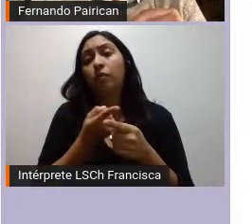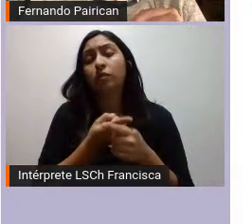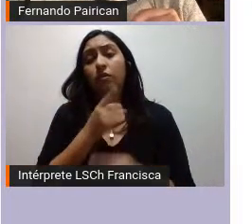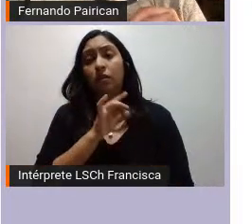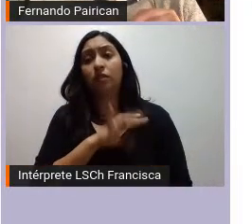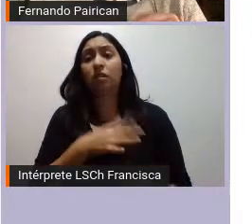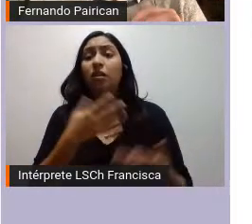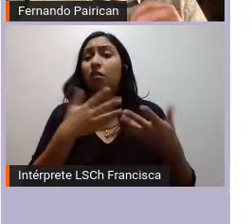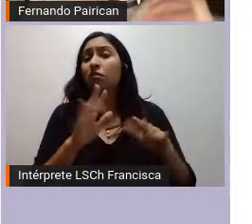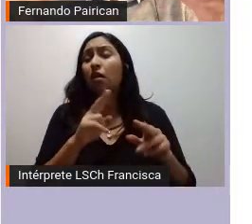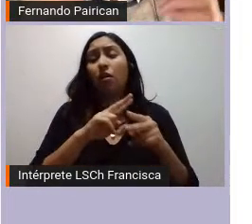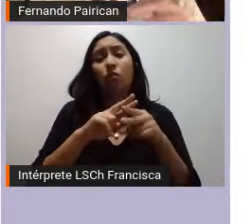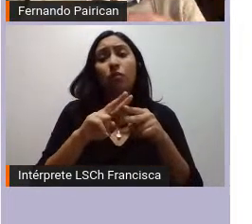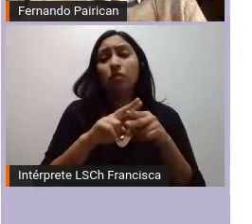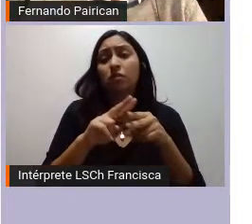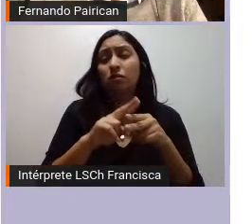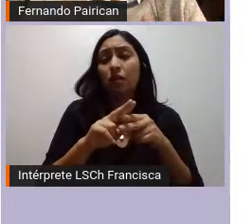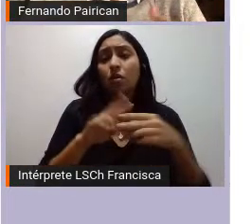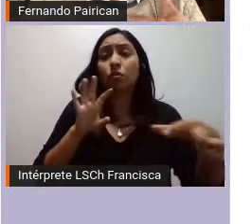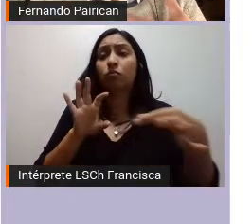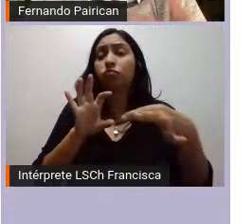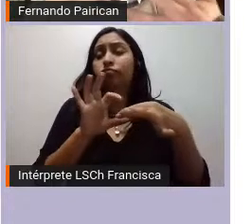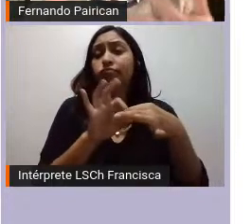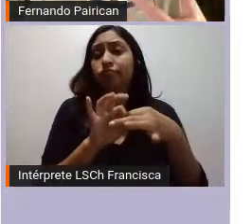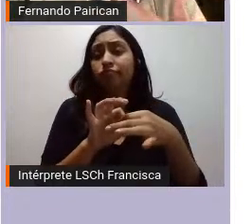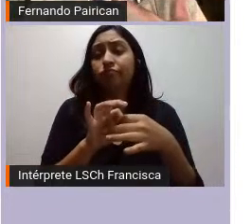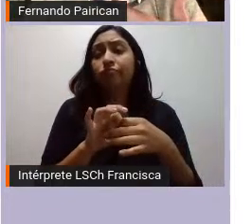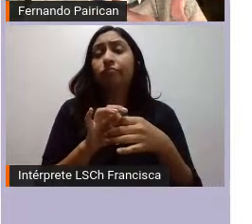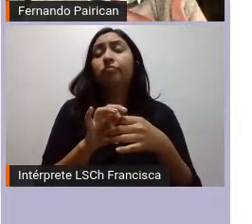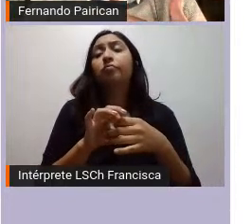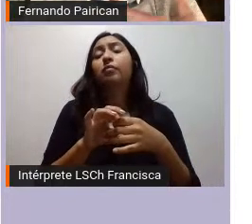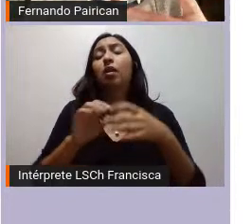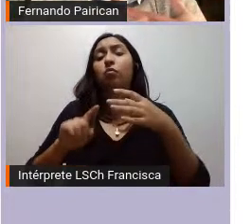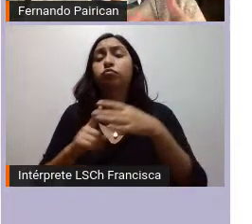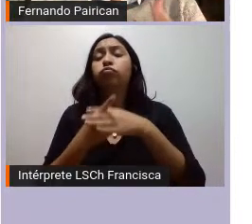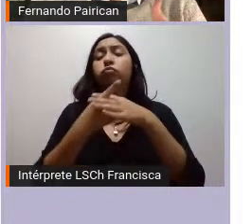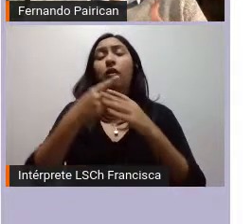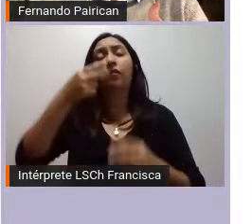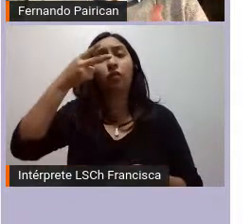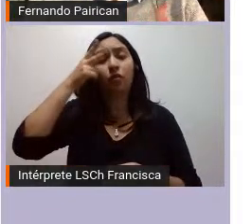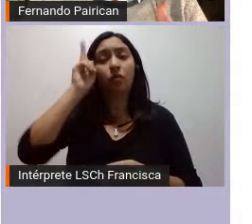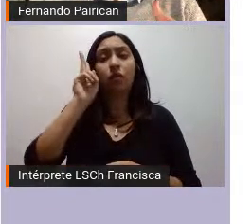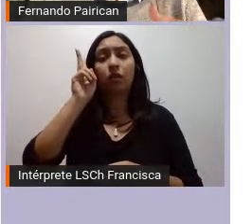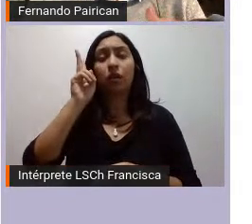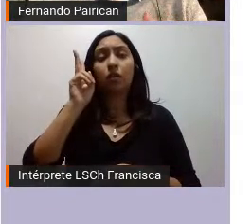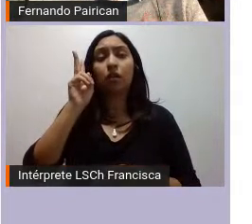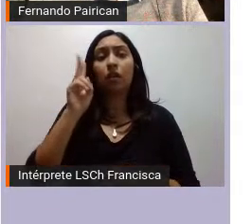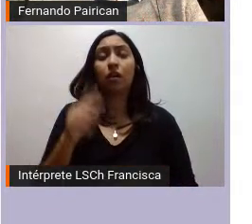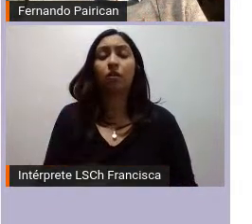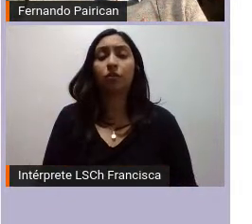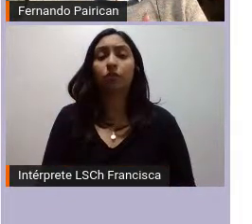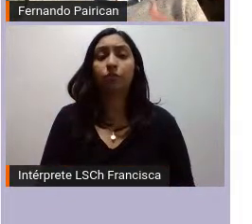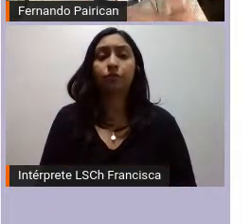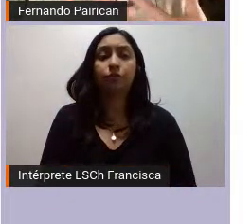o mapuche, en su conectividad con otros pueblos originarios, muy propio de la globalización, es que